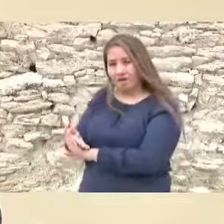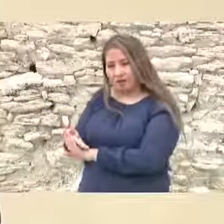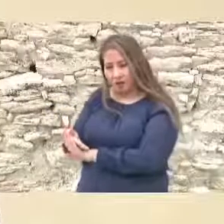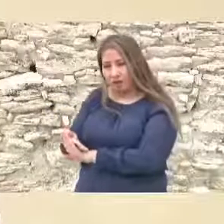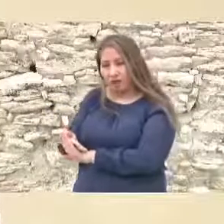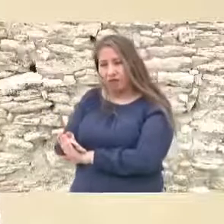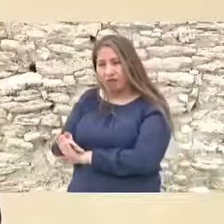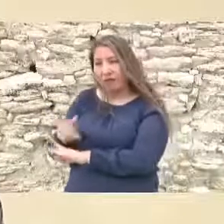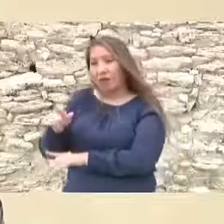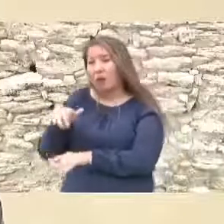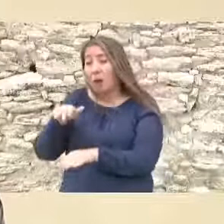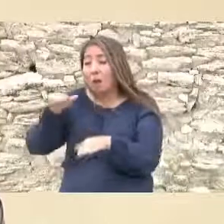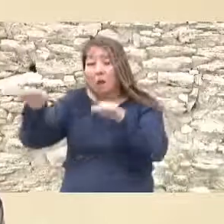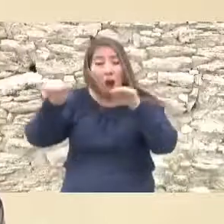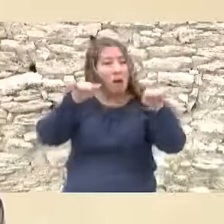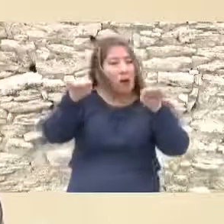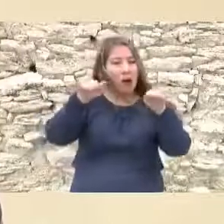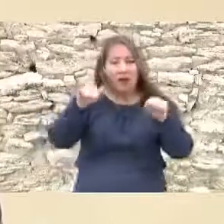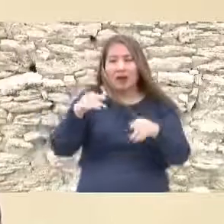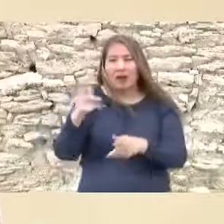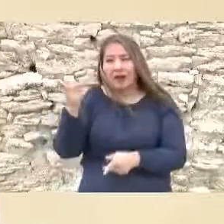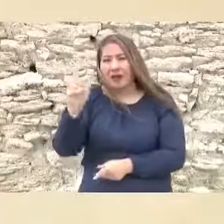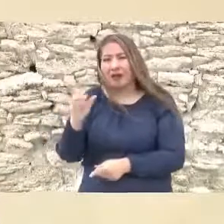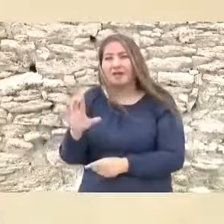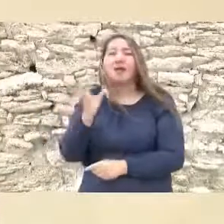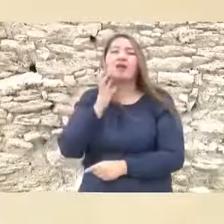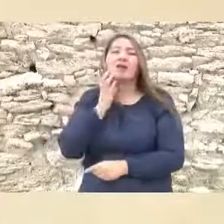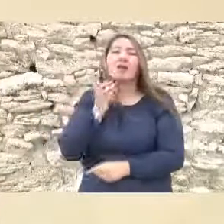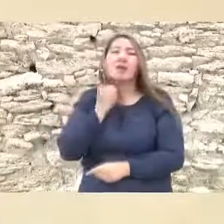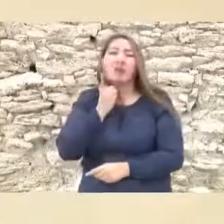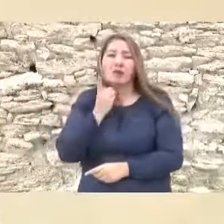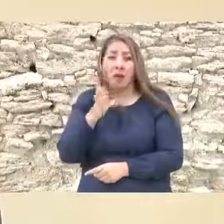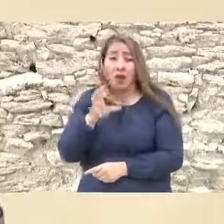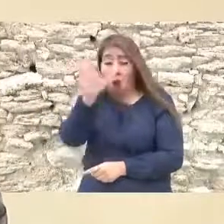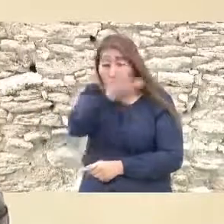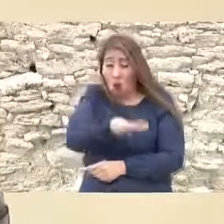convocó para que el congreso local de Coahuila